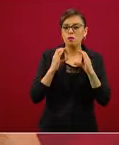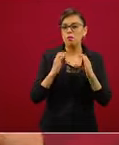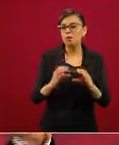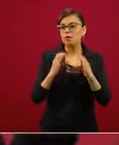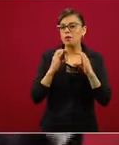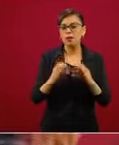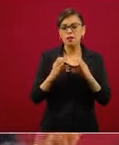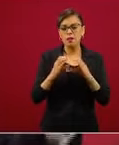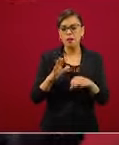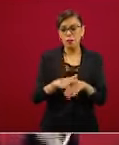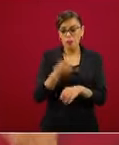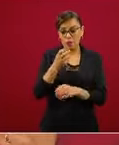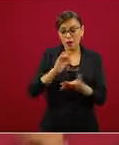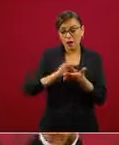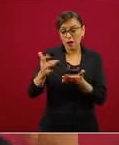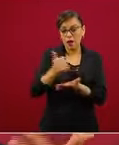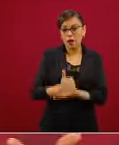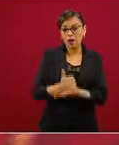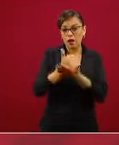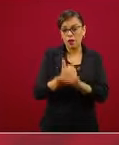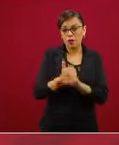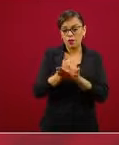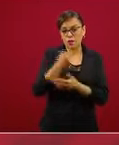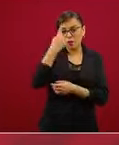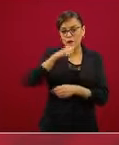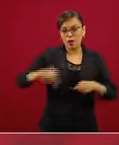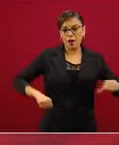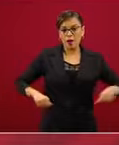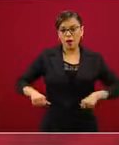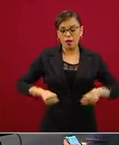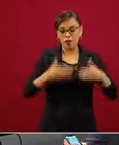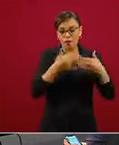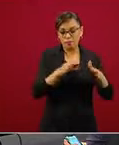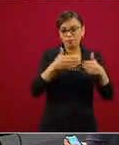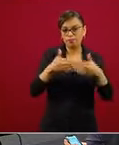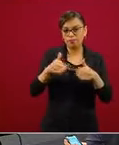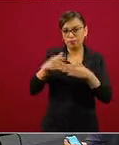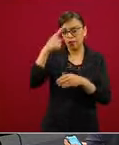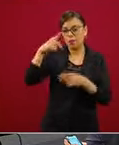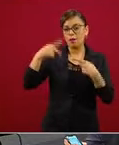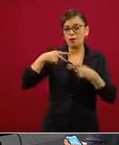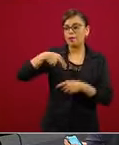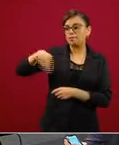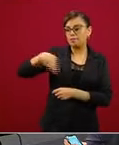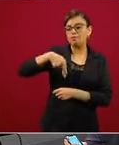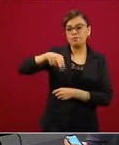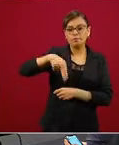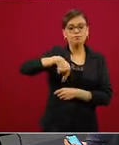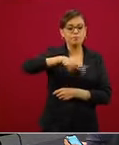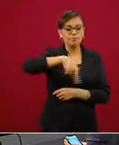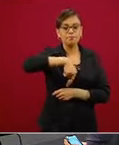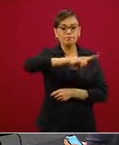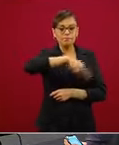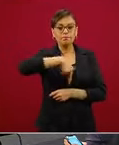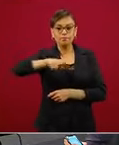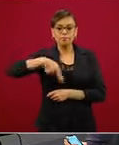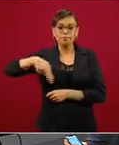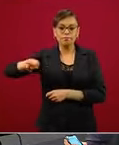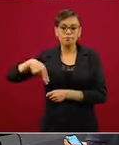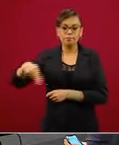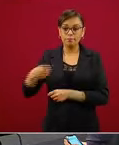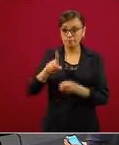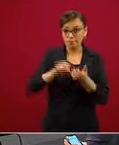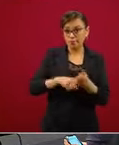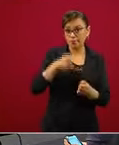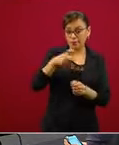que va a permitir que estas actividades también regresen en gran medida a la normalidad, es un área de